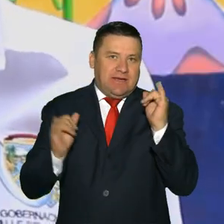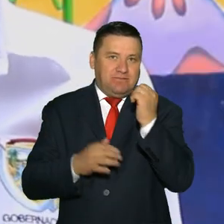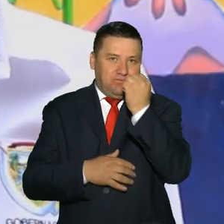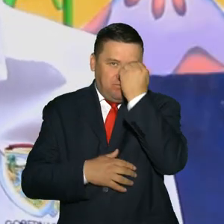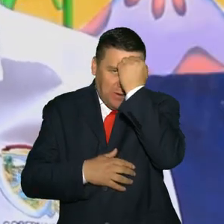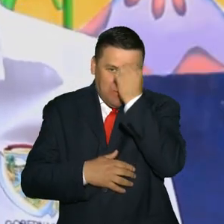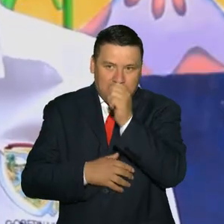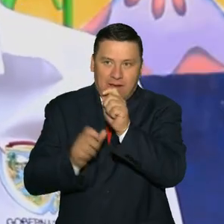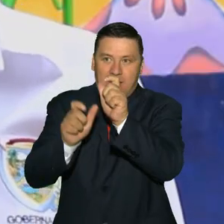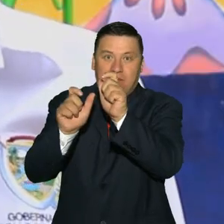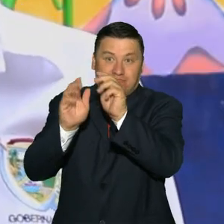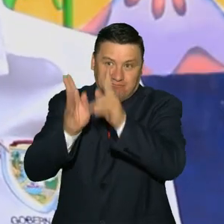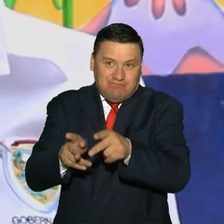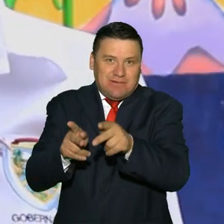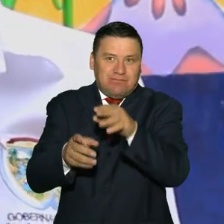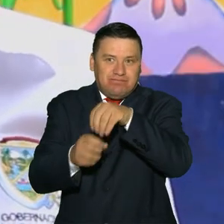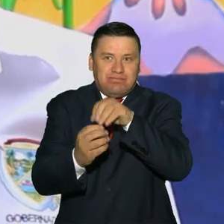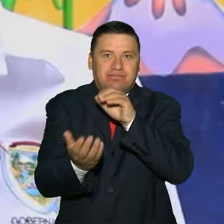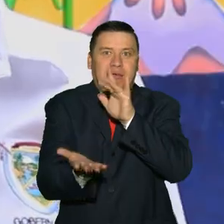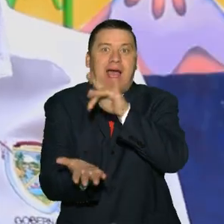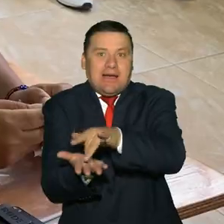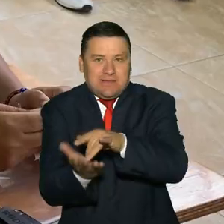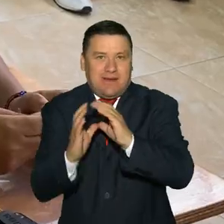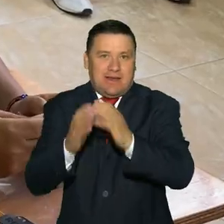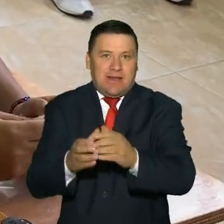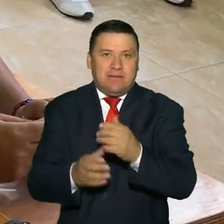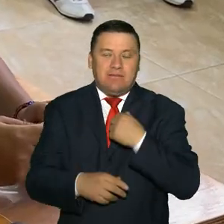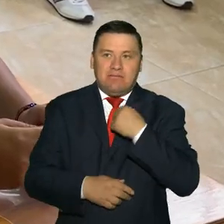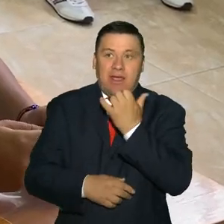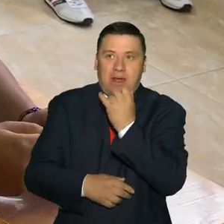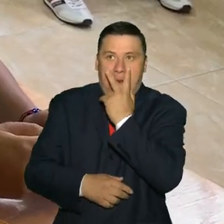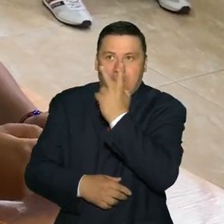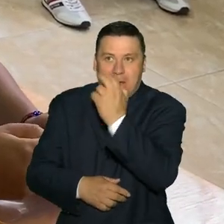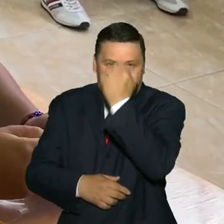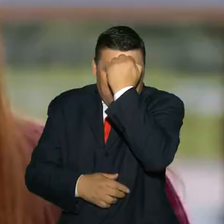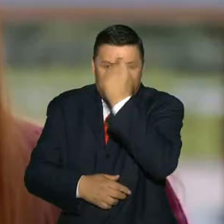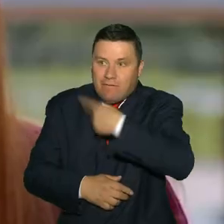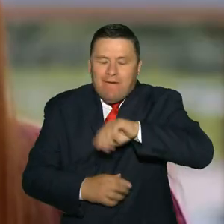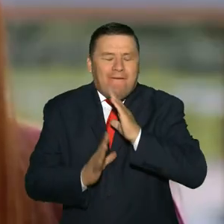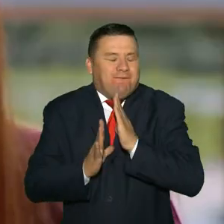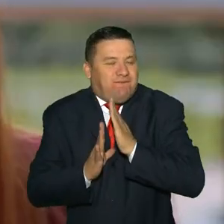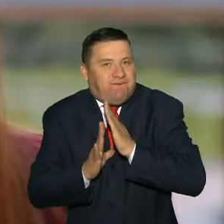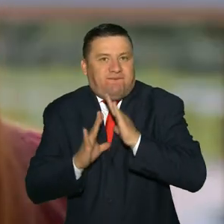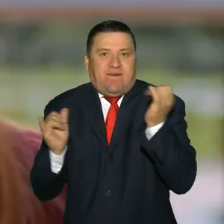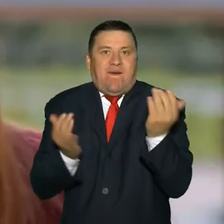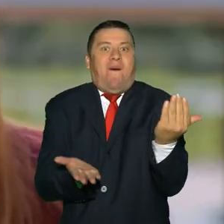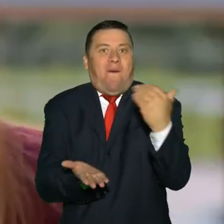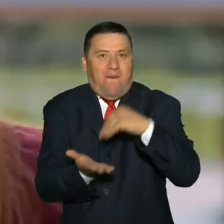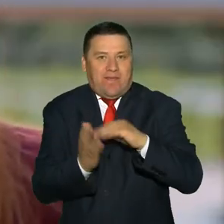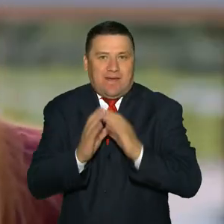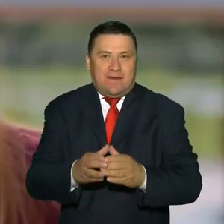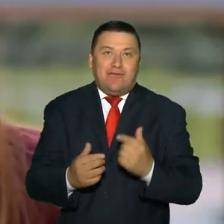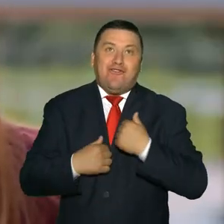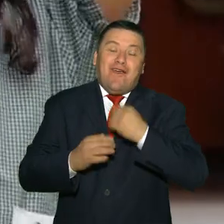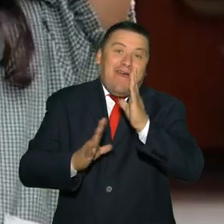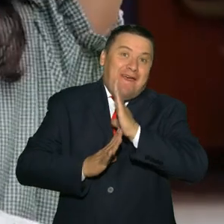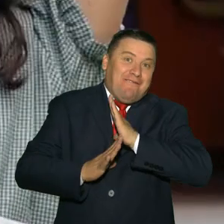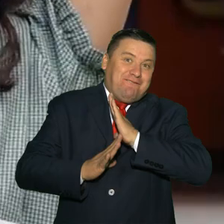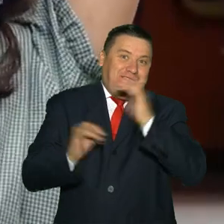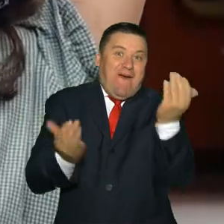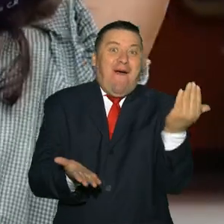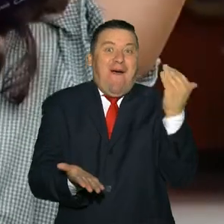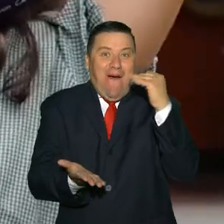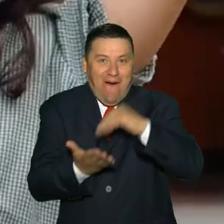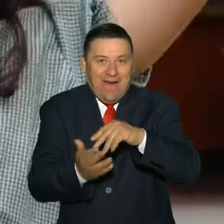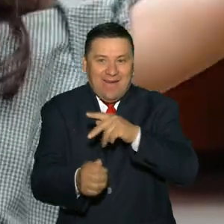alegría con la que nuestros estudiantes han regresado a las clases presenciales. Puedo volver a ver a mis docentes. Estamos felices de tenerlos de regreso. Estoy